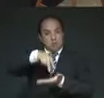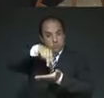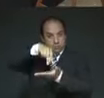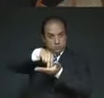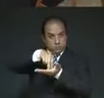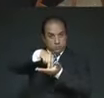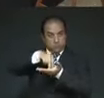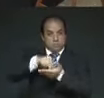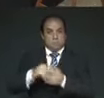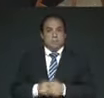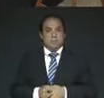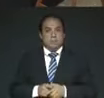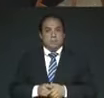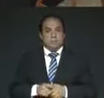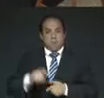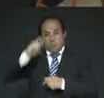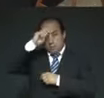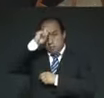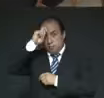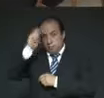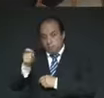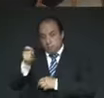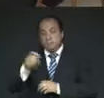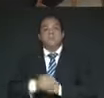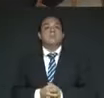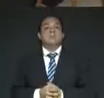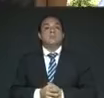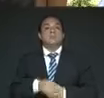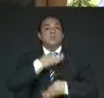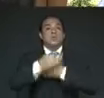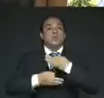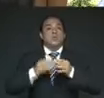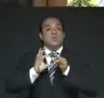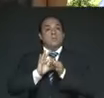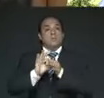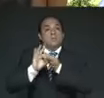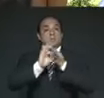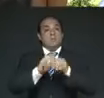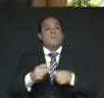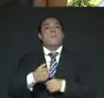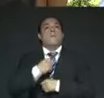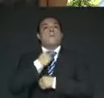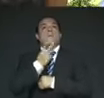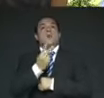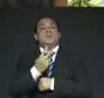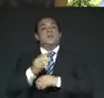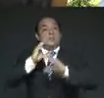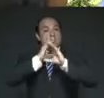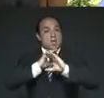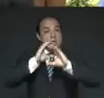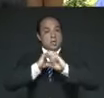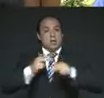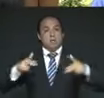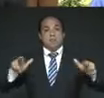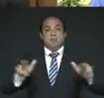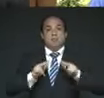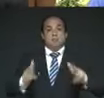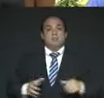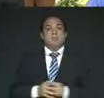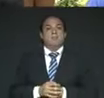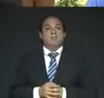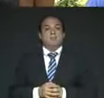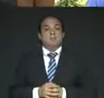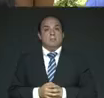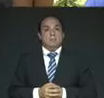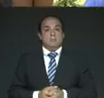pie y descubrirse la cabeza para que unamos nuestras voces y entonemos las gloriosas notas de nuestro himno